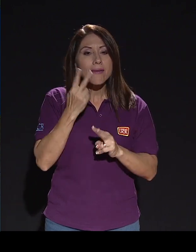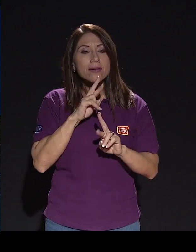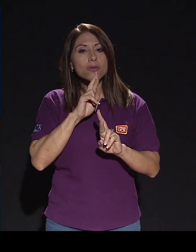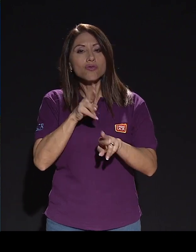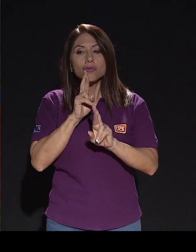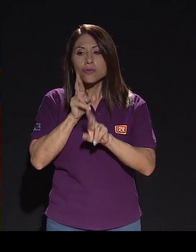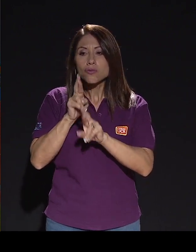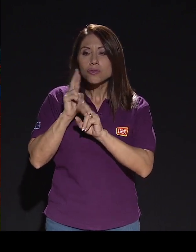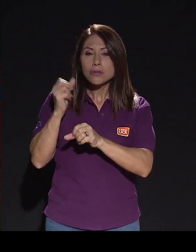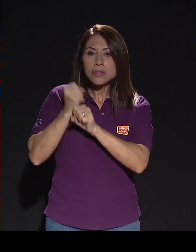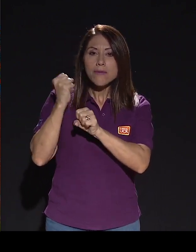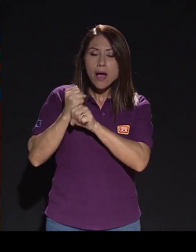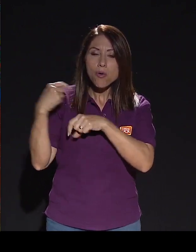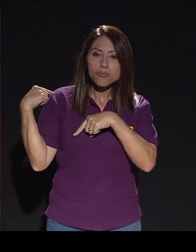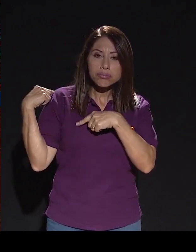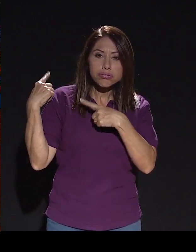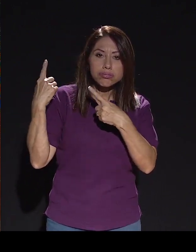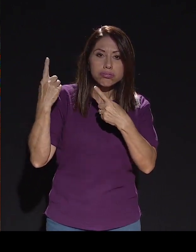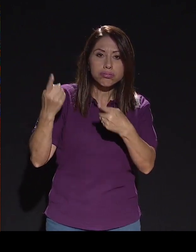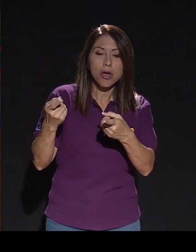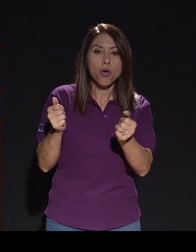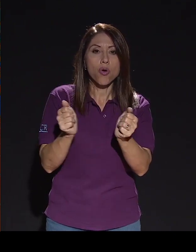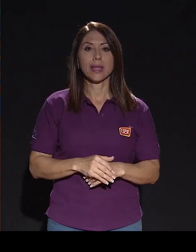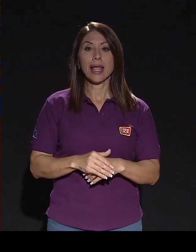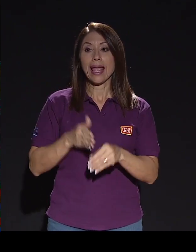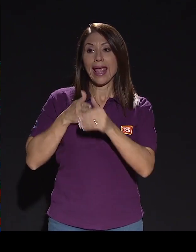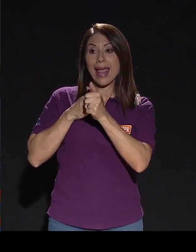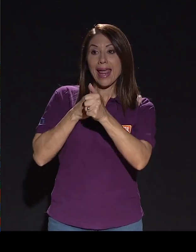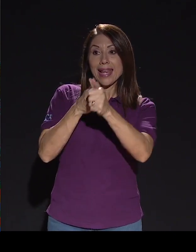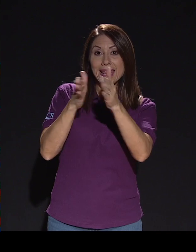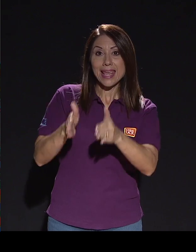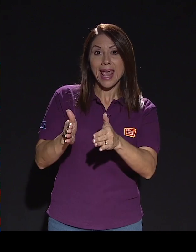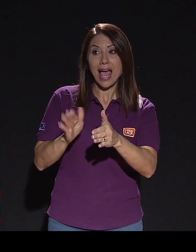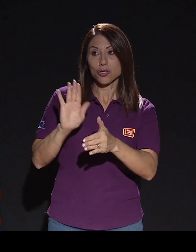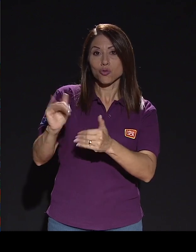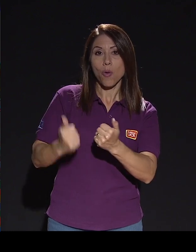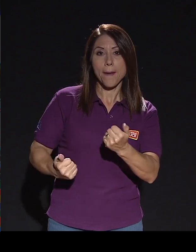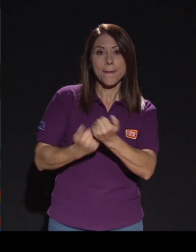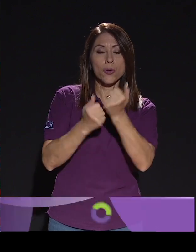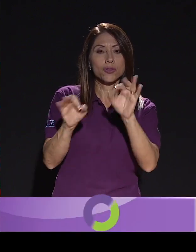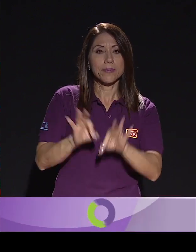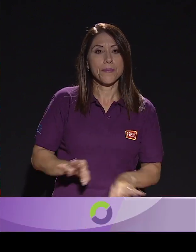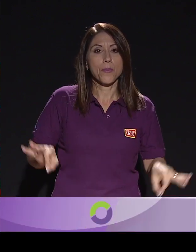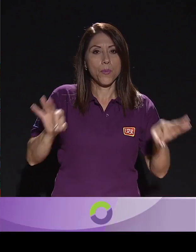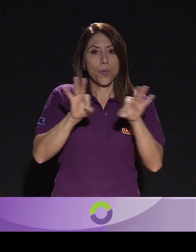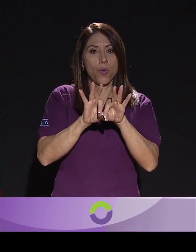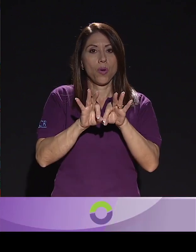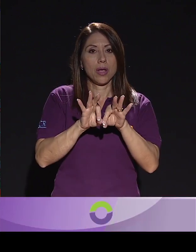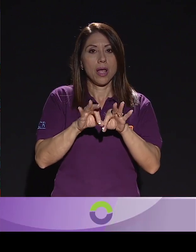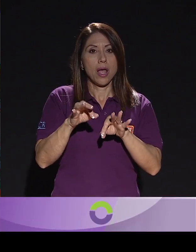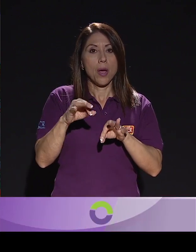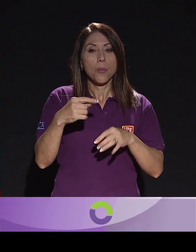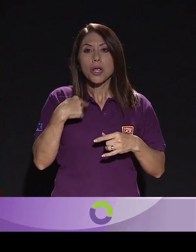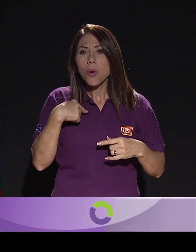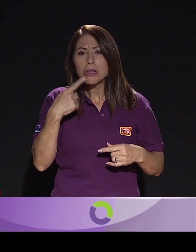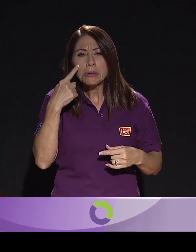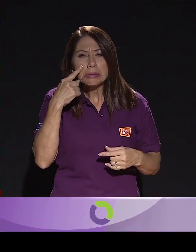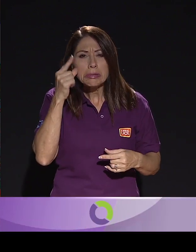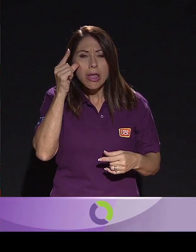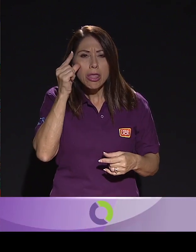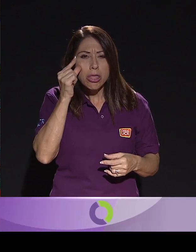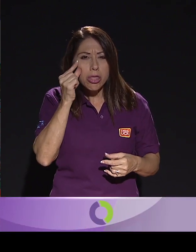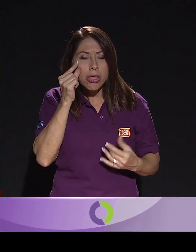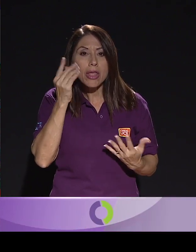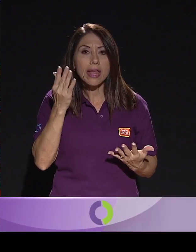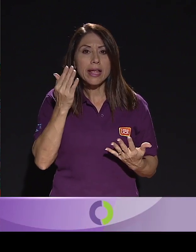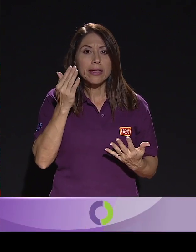trabajo que hemos estado realizando. El apoyo del guía es importante porque cuando uno tiene baja visión, o el atleta ciego,